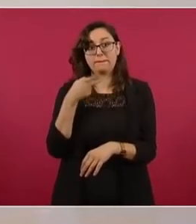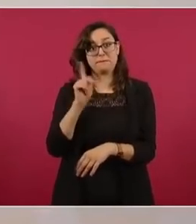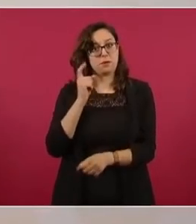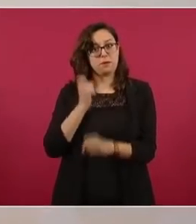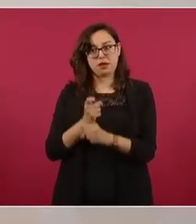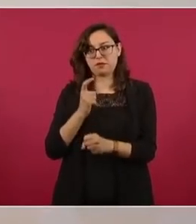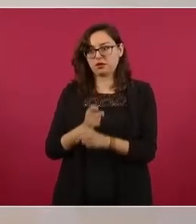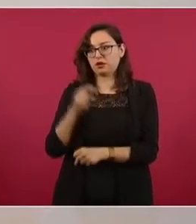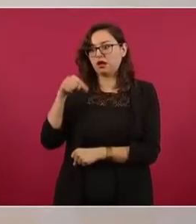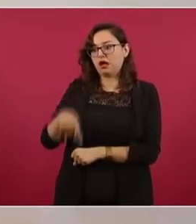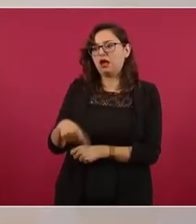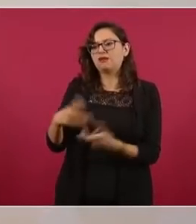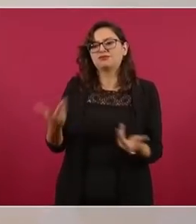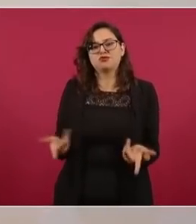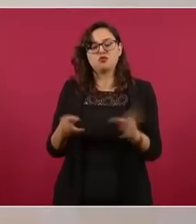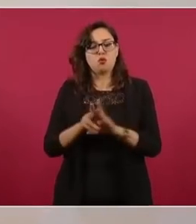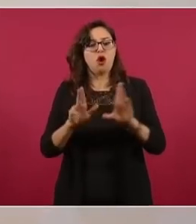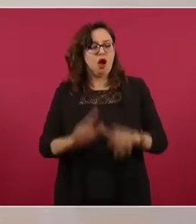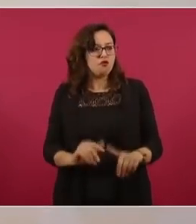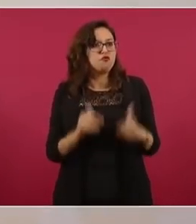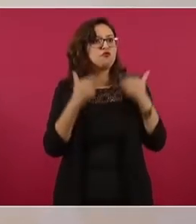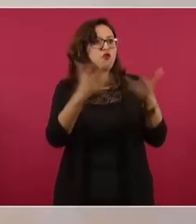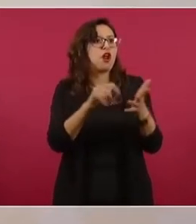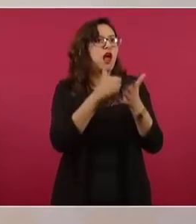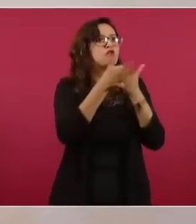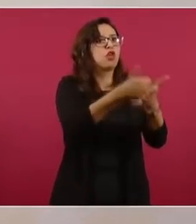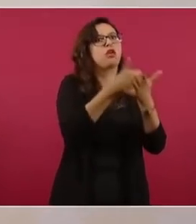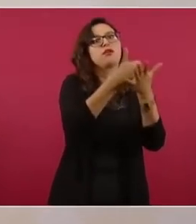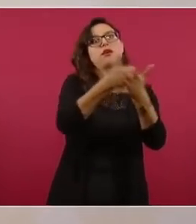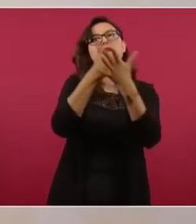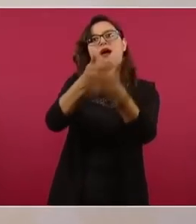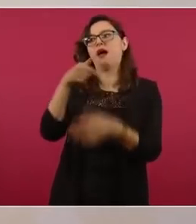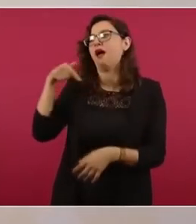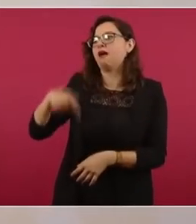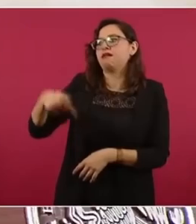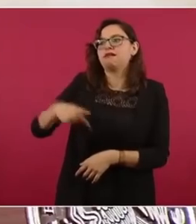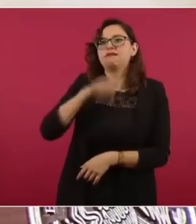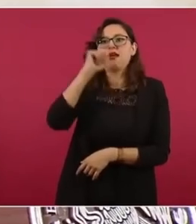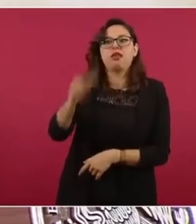si imperara la corrupción en México,